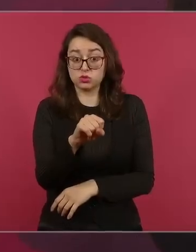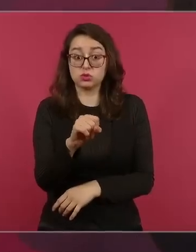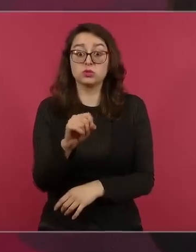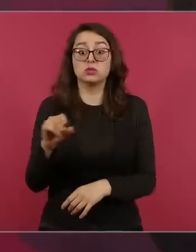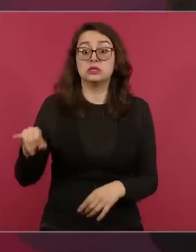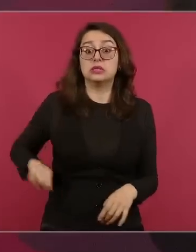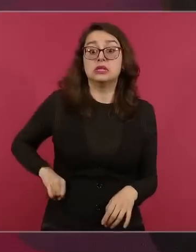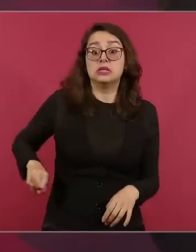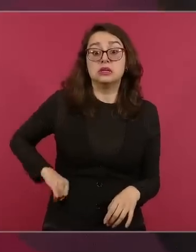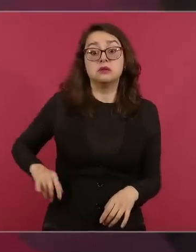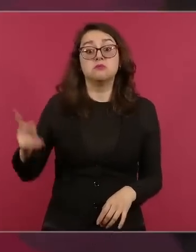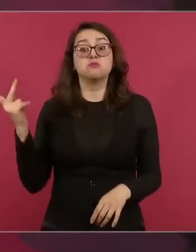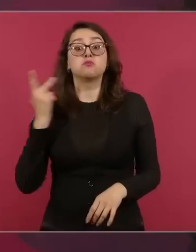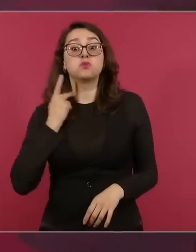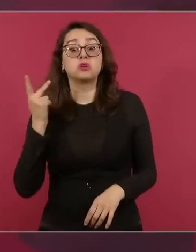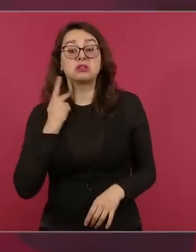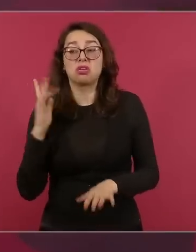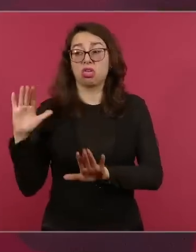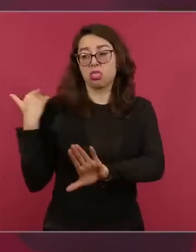fe.